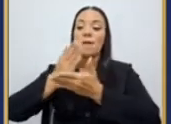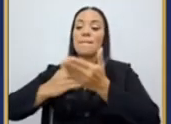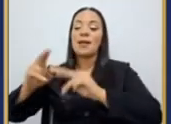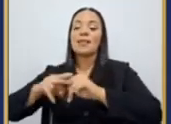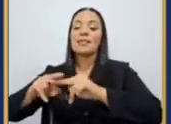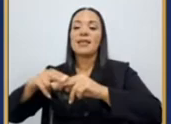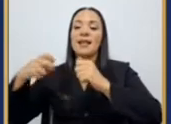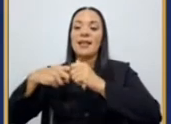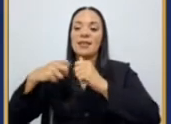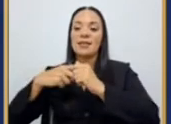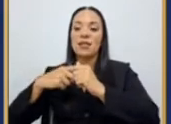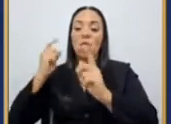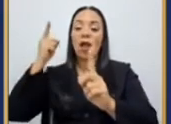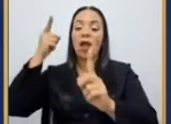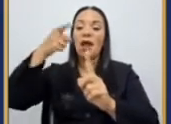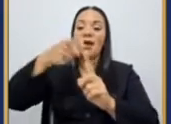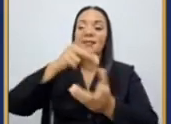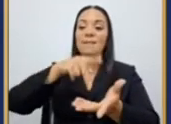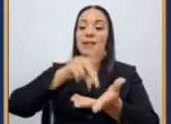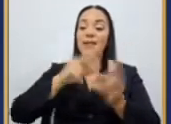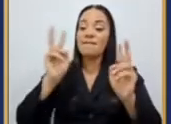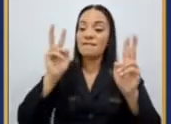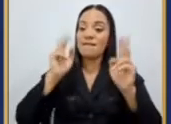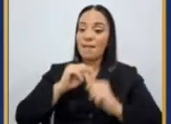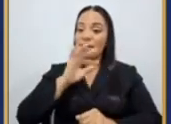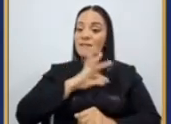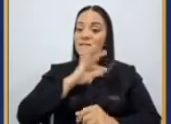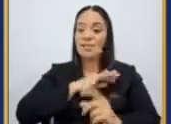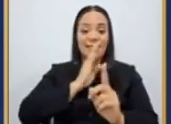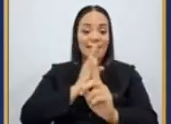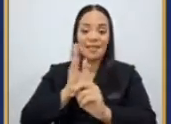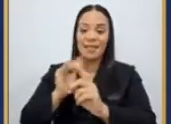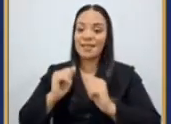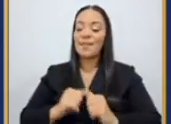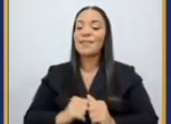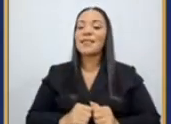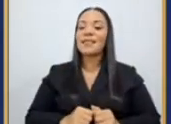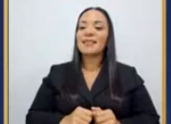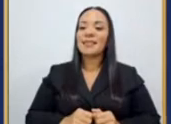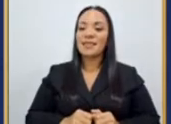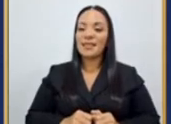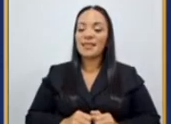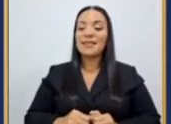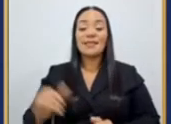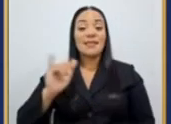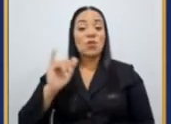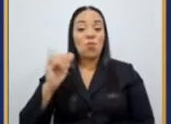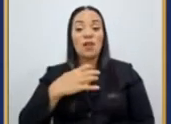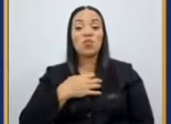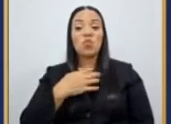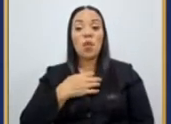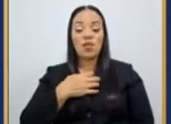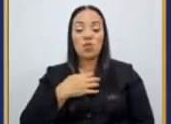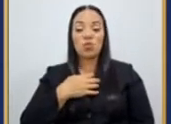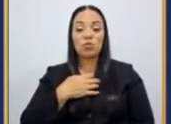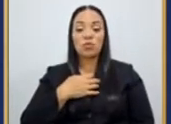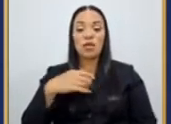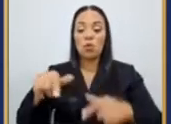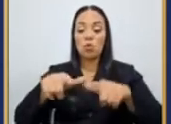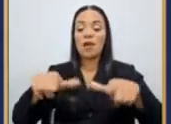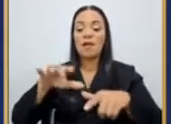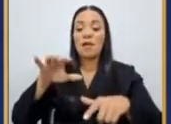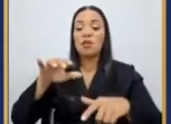al parque viva para beneficiarlo de manera directa, al igual que a los dueños de la zona franca del